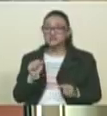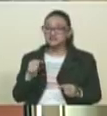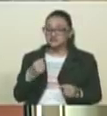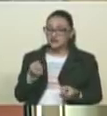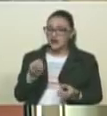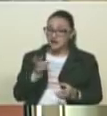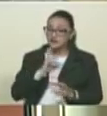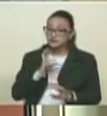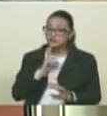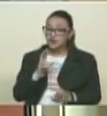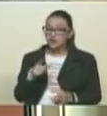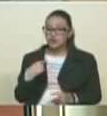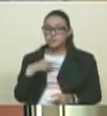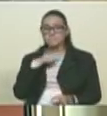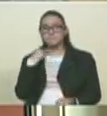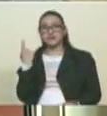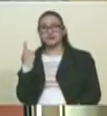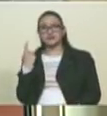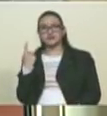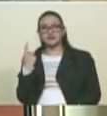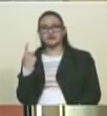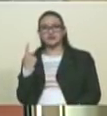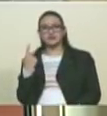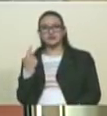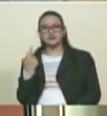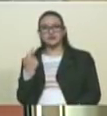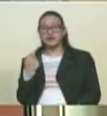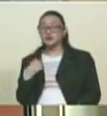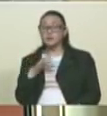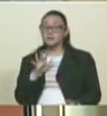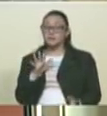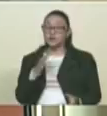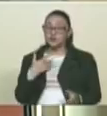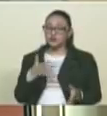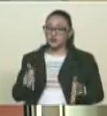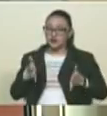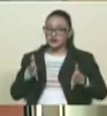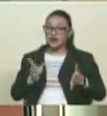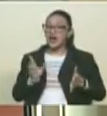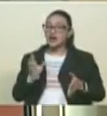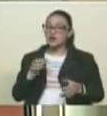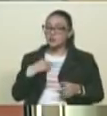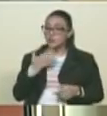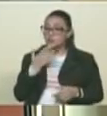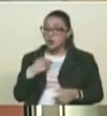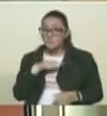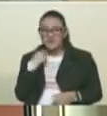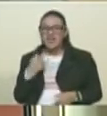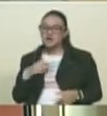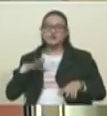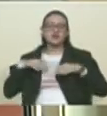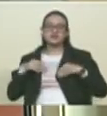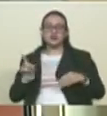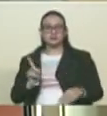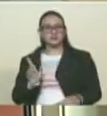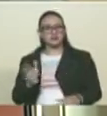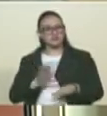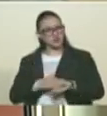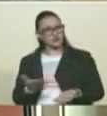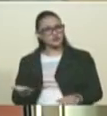donde perdiste, donde ganaste, perdón, y no reconoces los resultados donde perdiste. No puedes